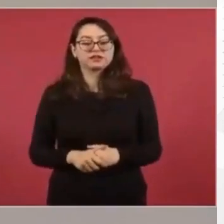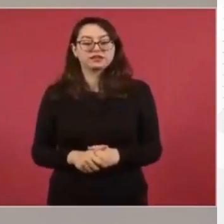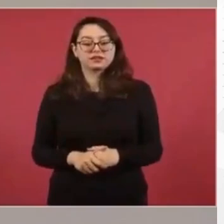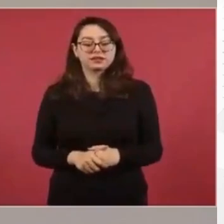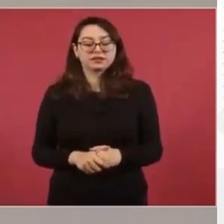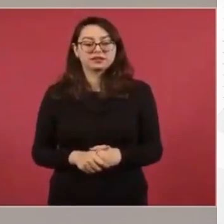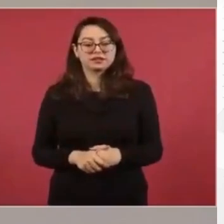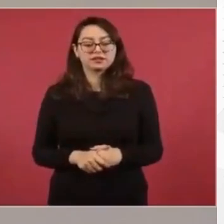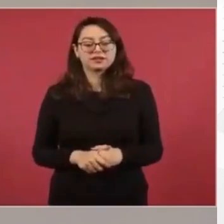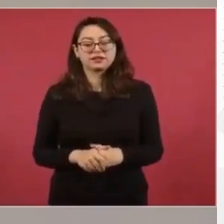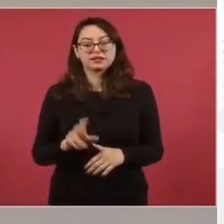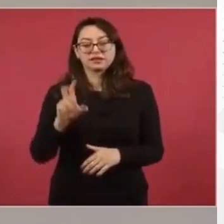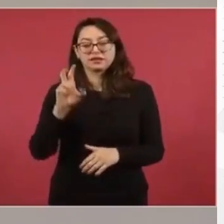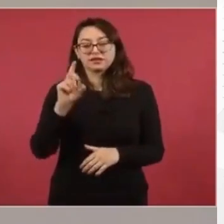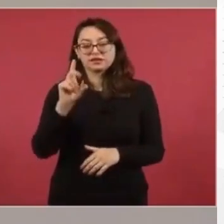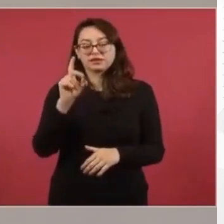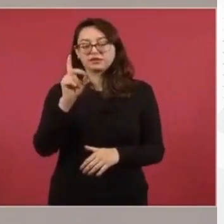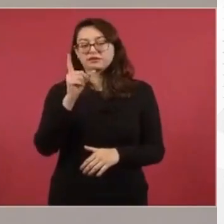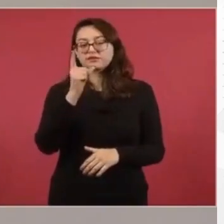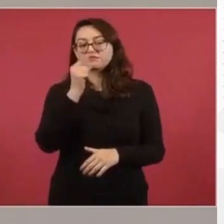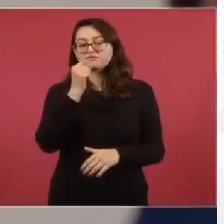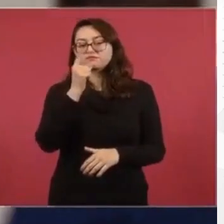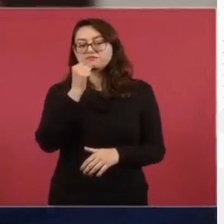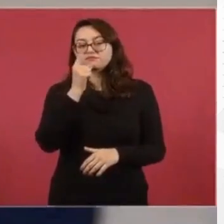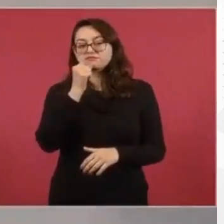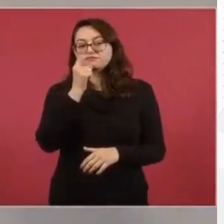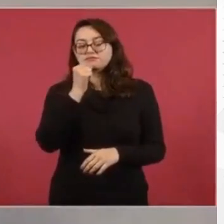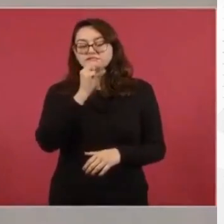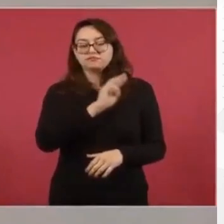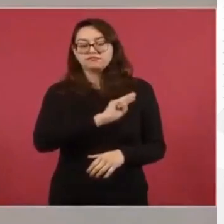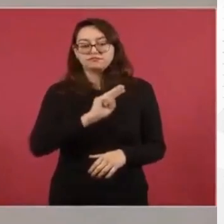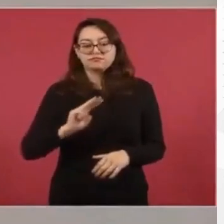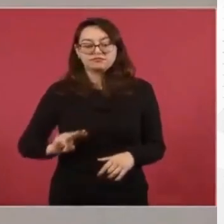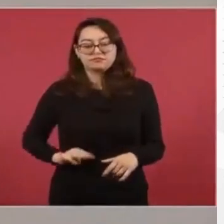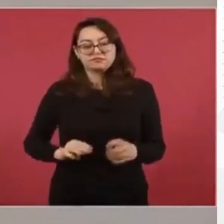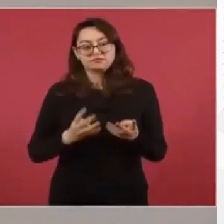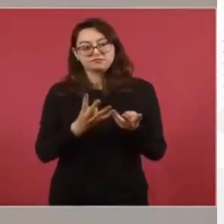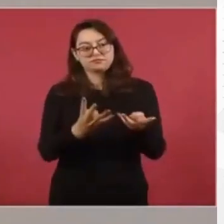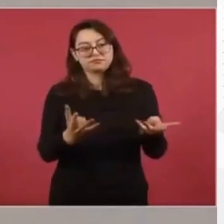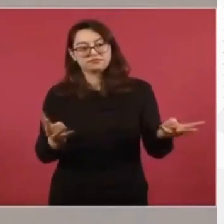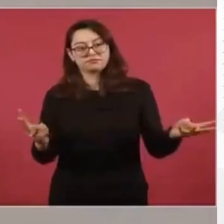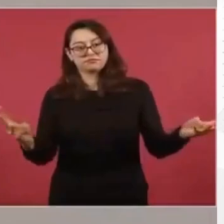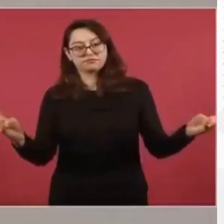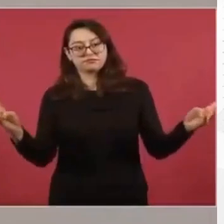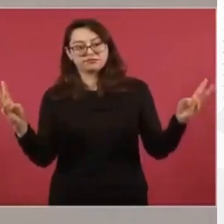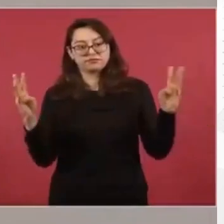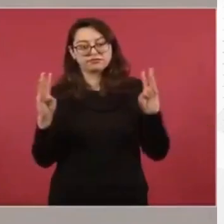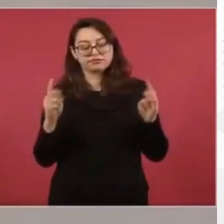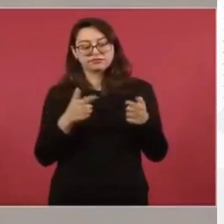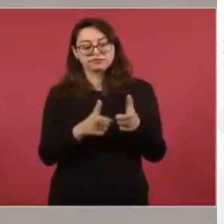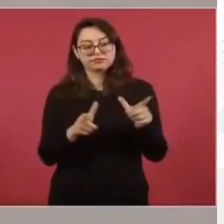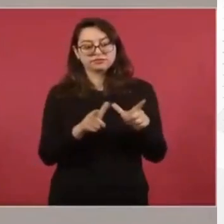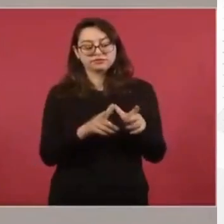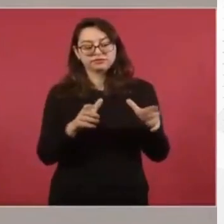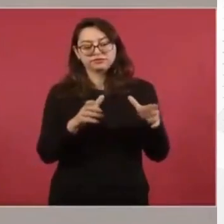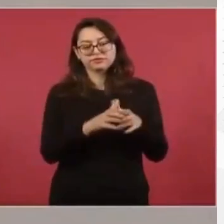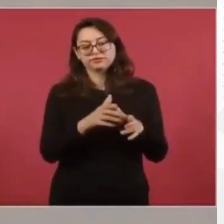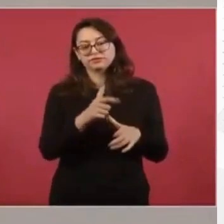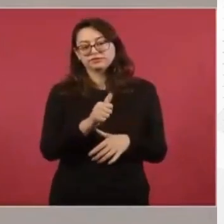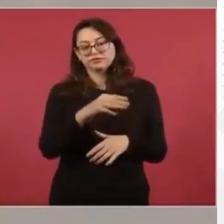nos rodearon más de 30 elementos de policías municipales de Guadalajara, del Grupo Gama y el Grupo Lobo,